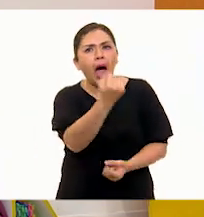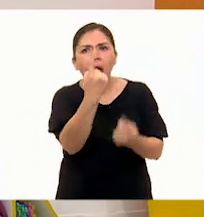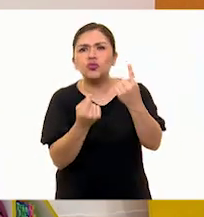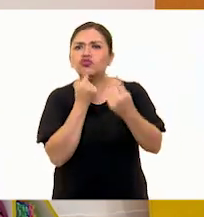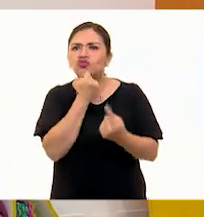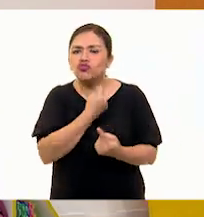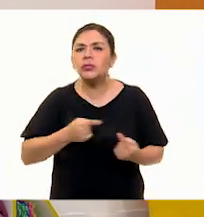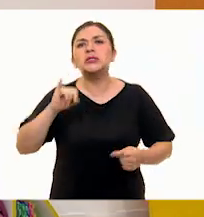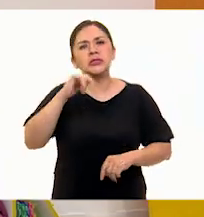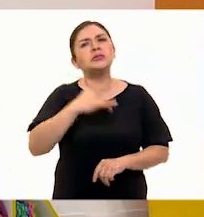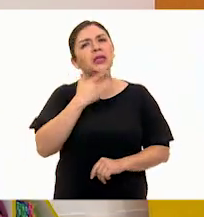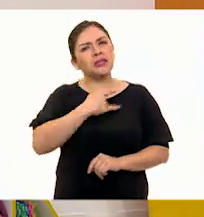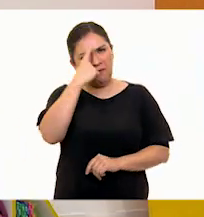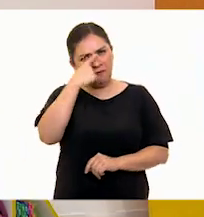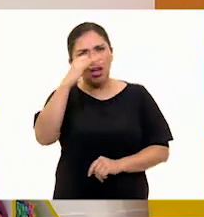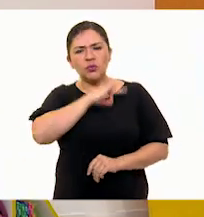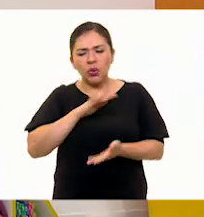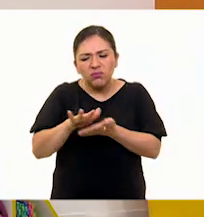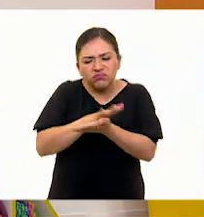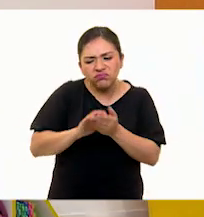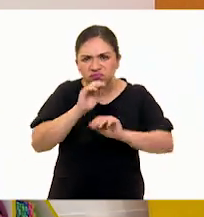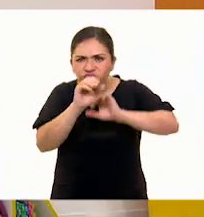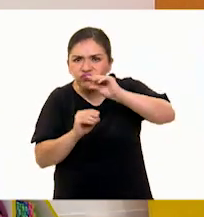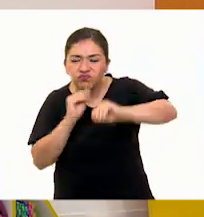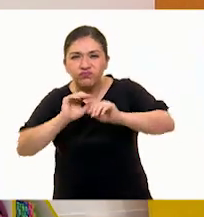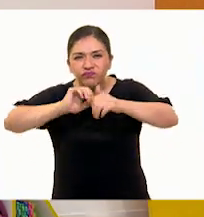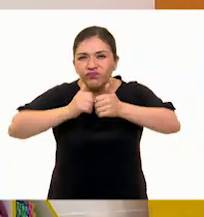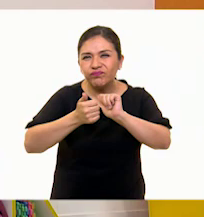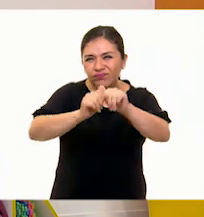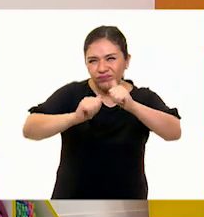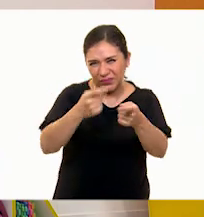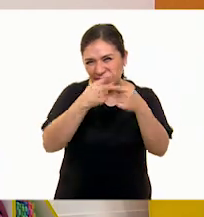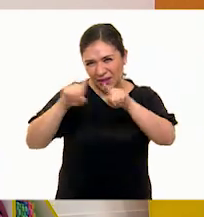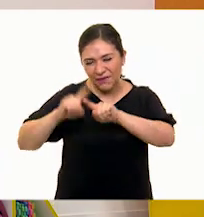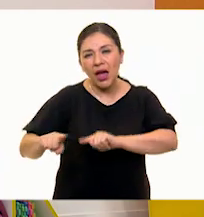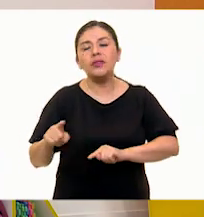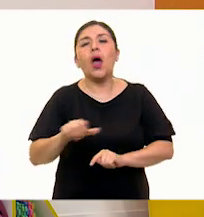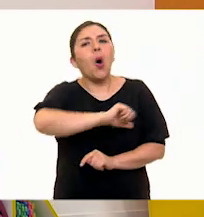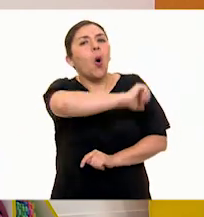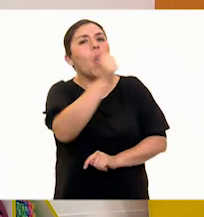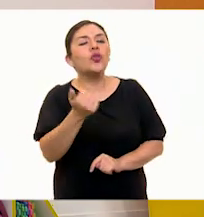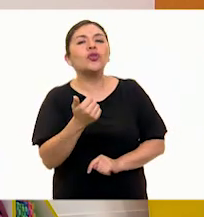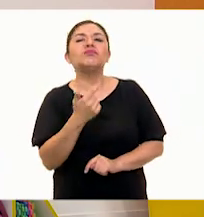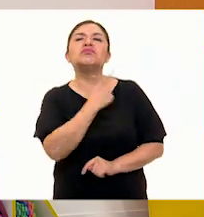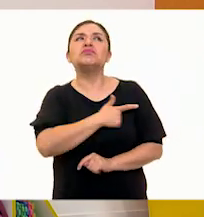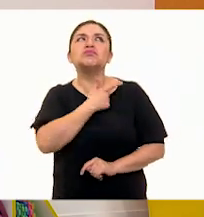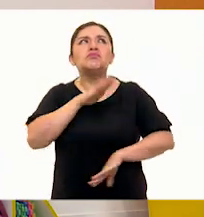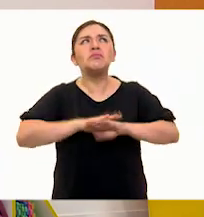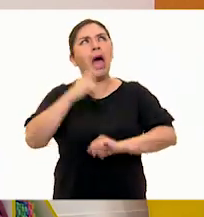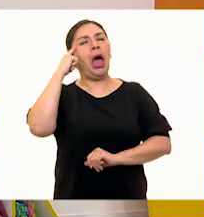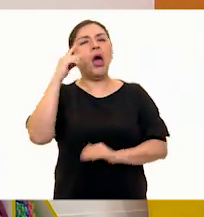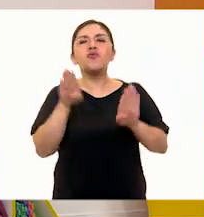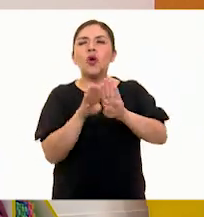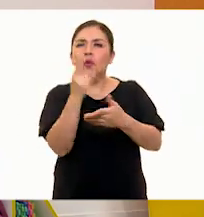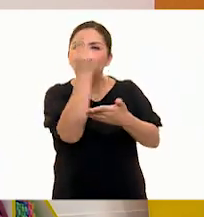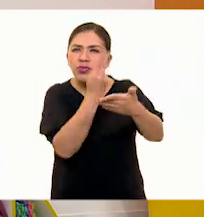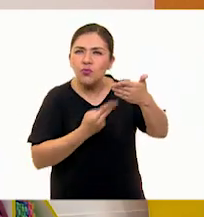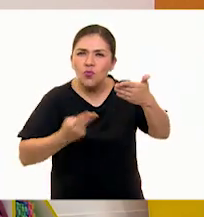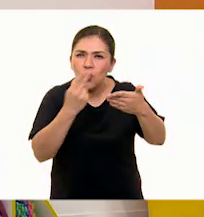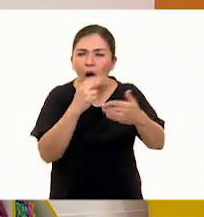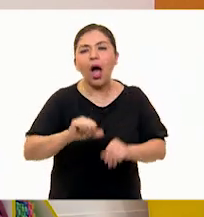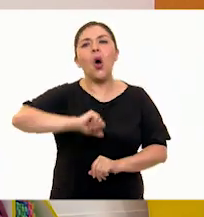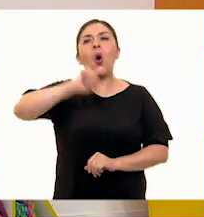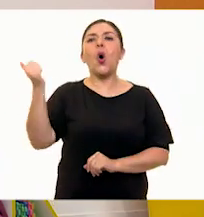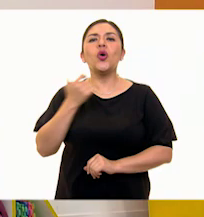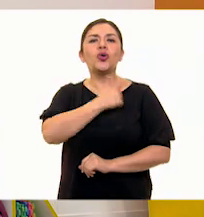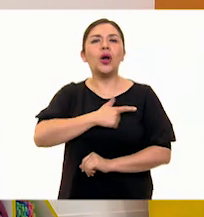para poder mover por ejemplo las piezas, la plastilina y hay otros que tienen facilidad para el dibujo y otros